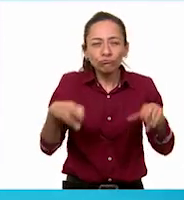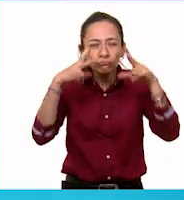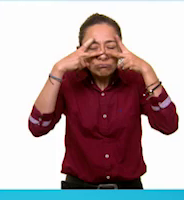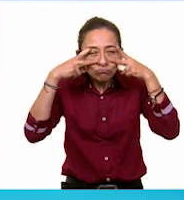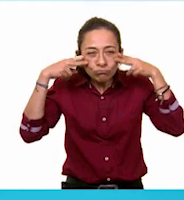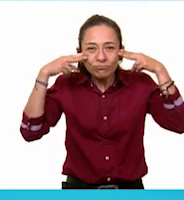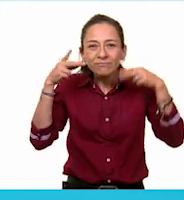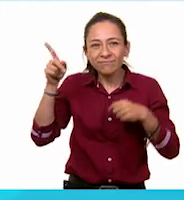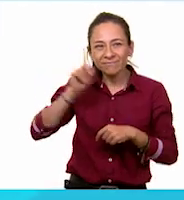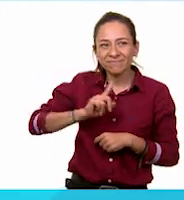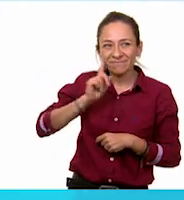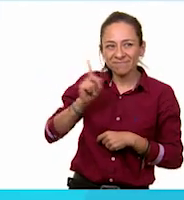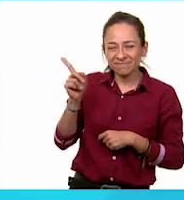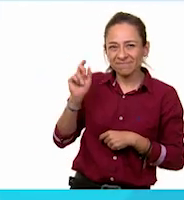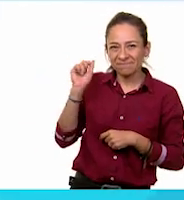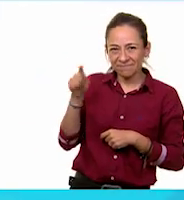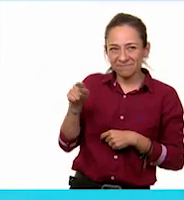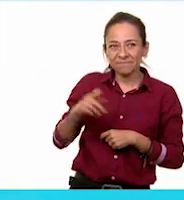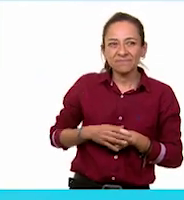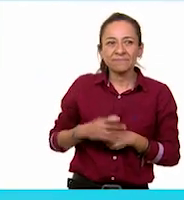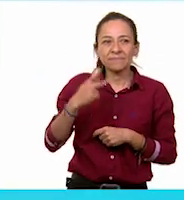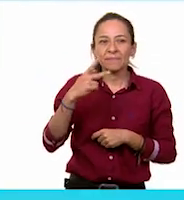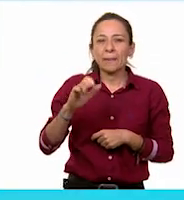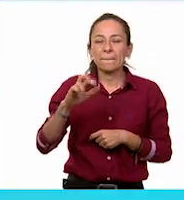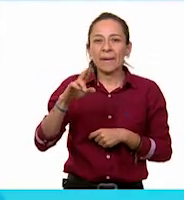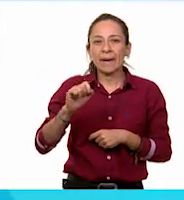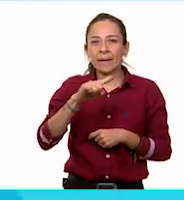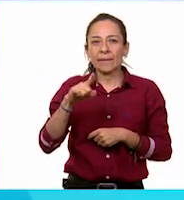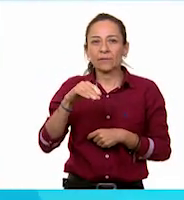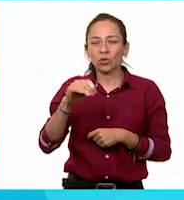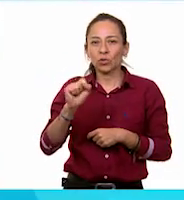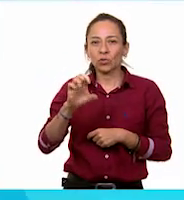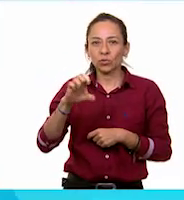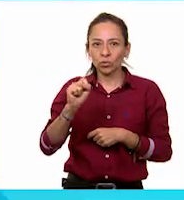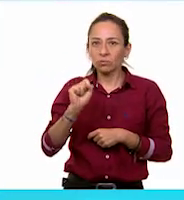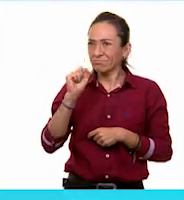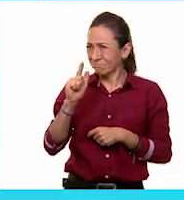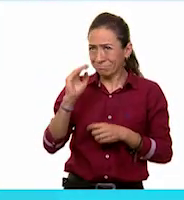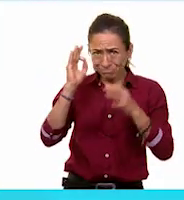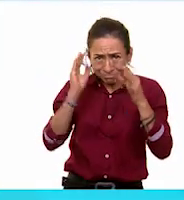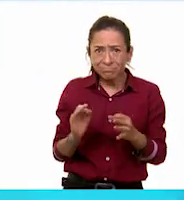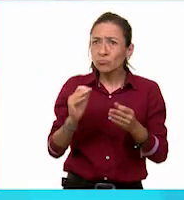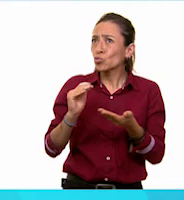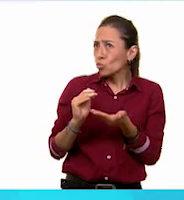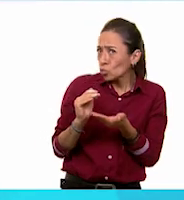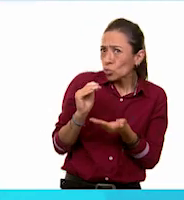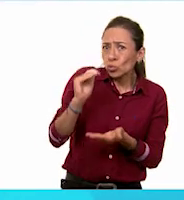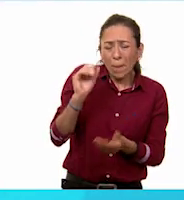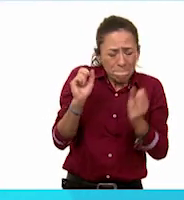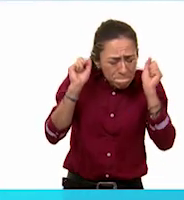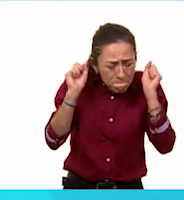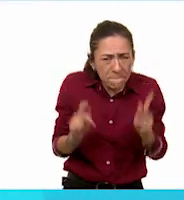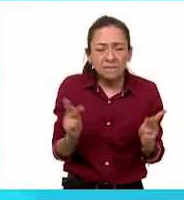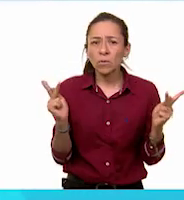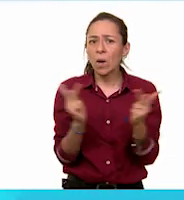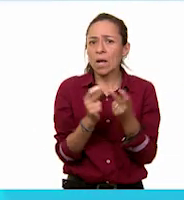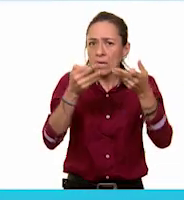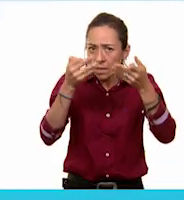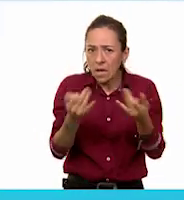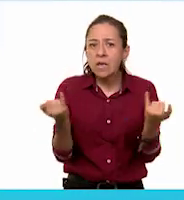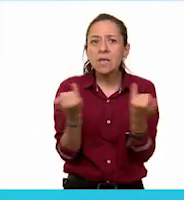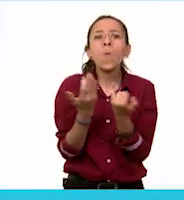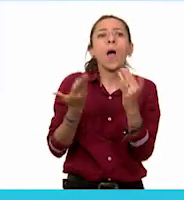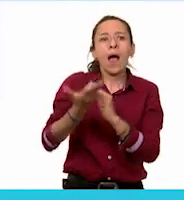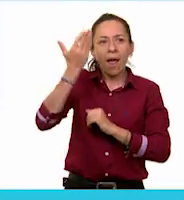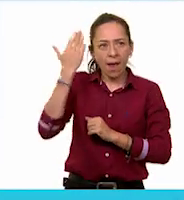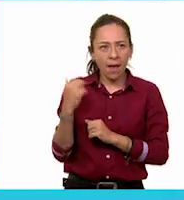y es una réplica totalmente hecha a tamaño. O sea, tú la vas a ver y vas a ver el tamaño exacto que llegó a tener. Y